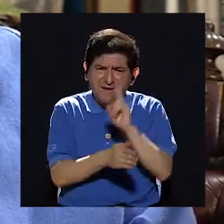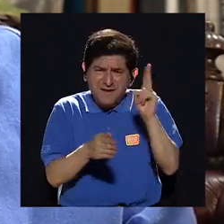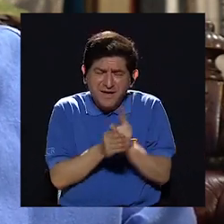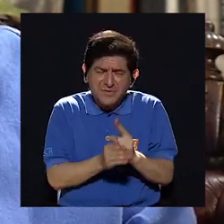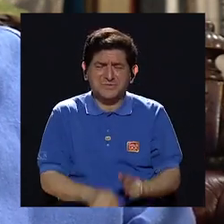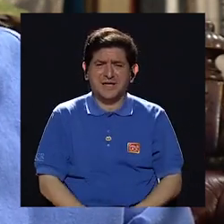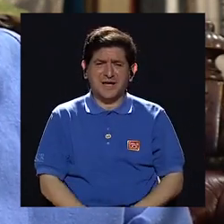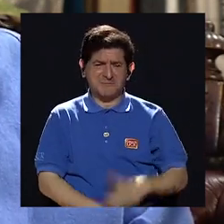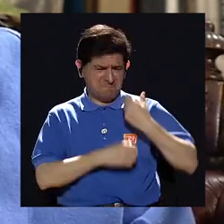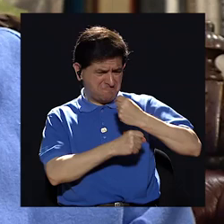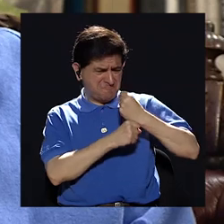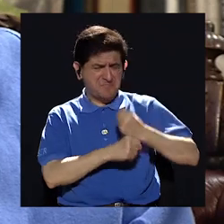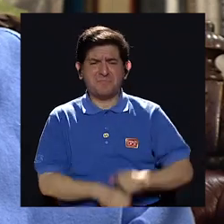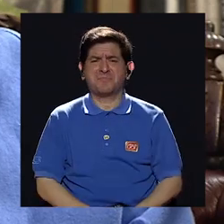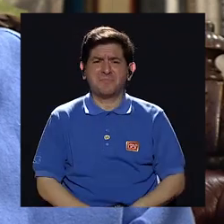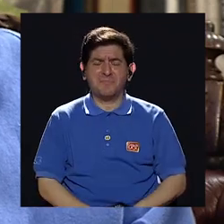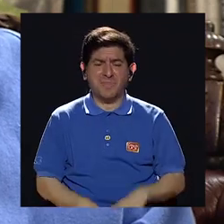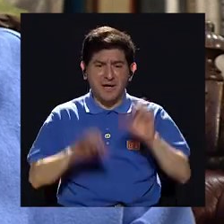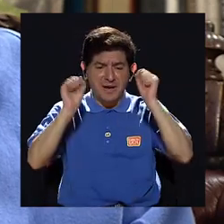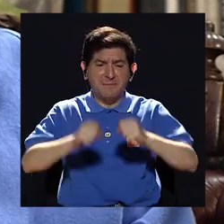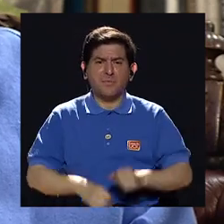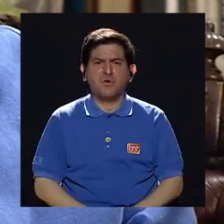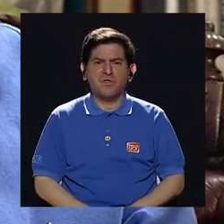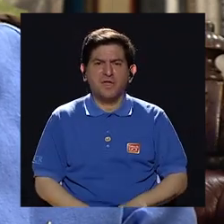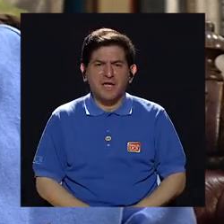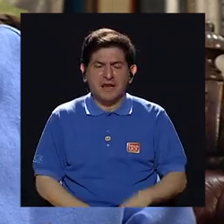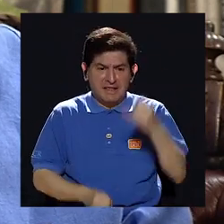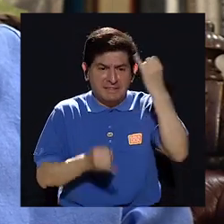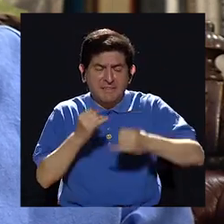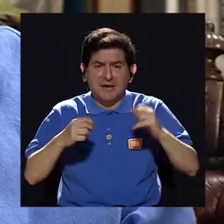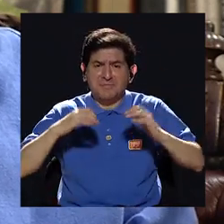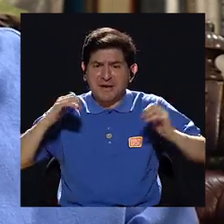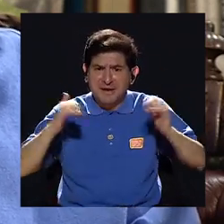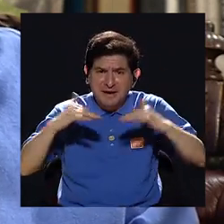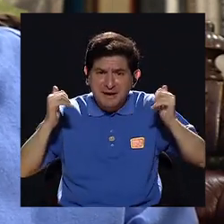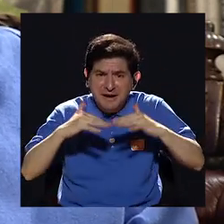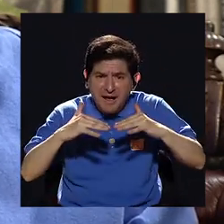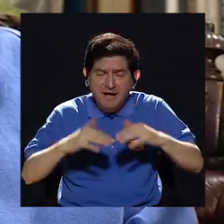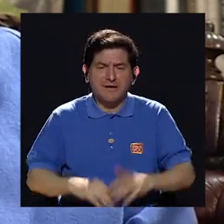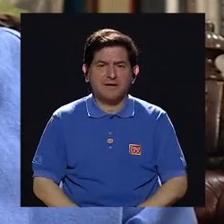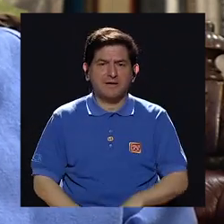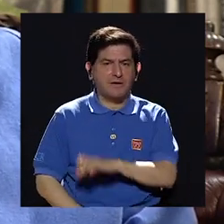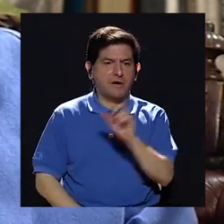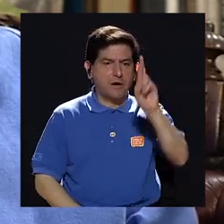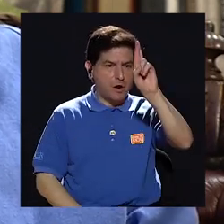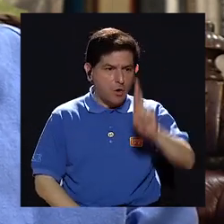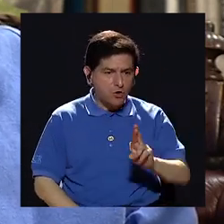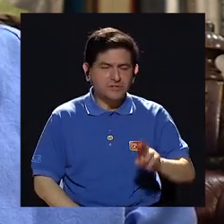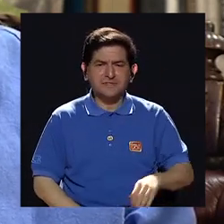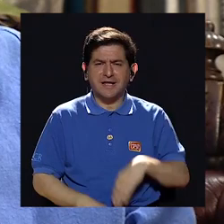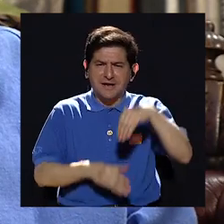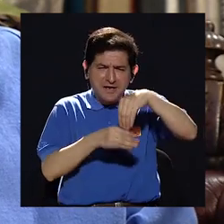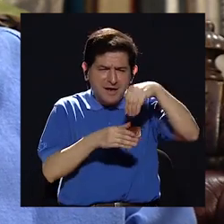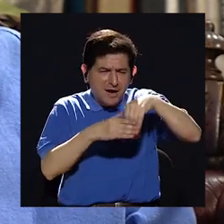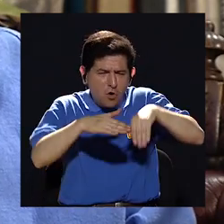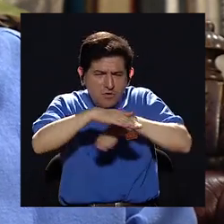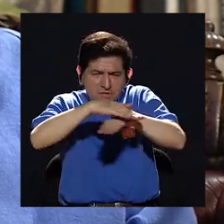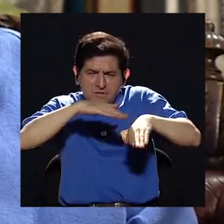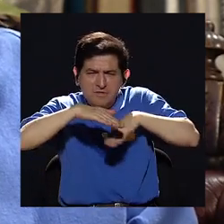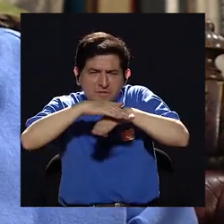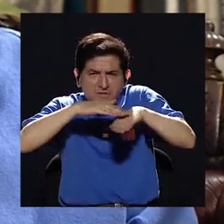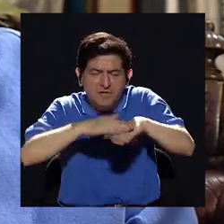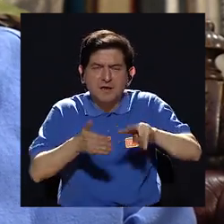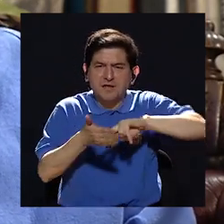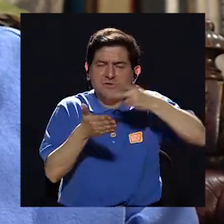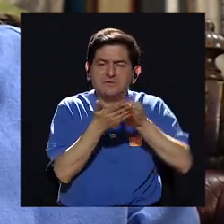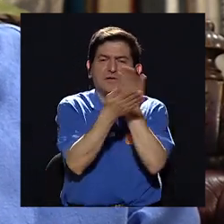la fuerza militar para acabar con un conflicto. cuando Costa Rica es la esencia de lo que es